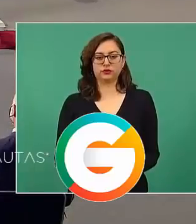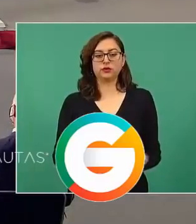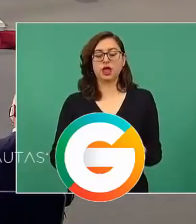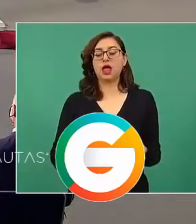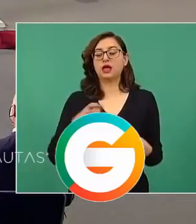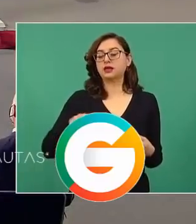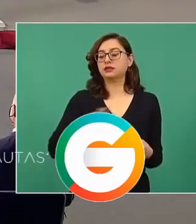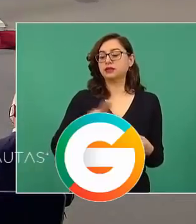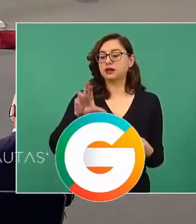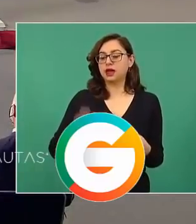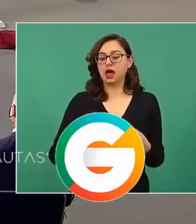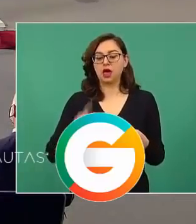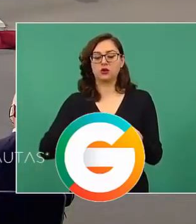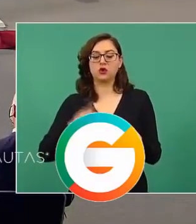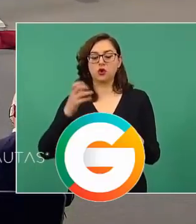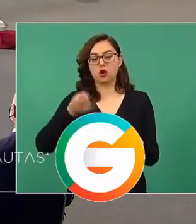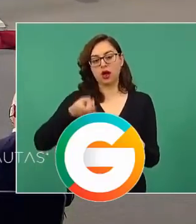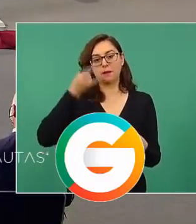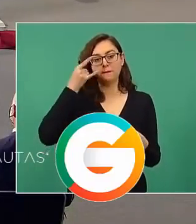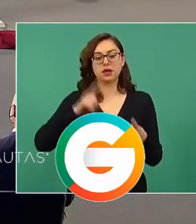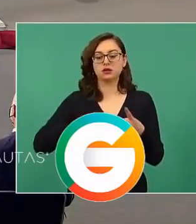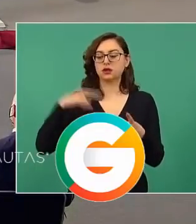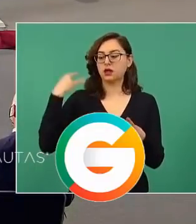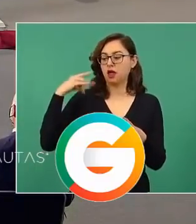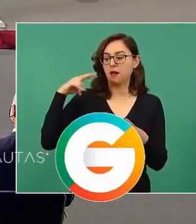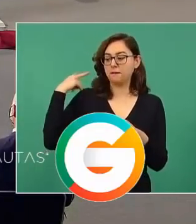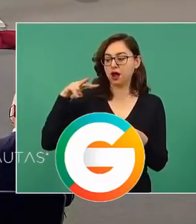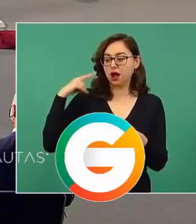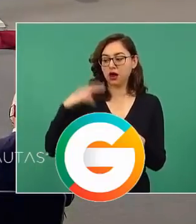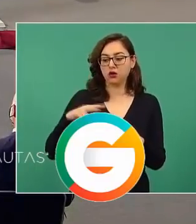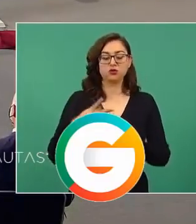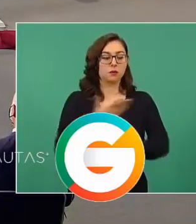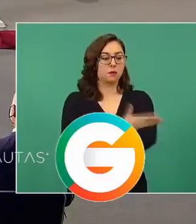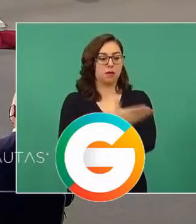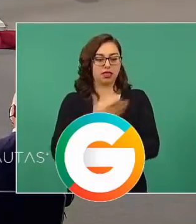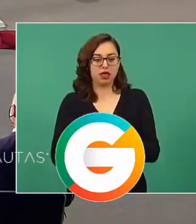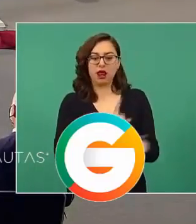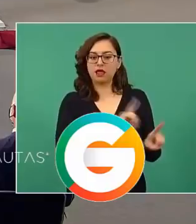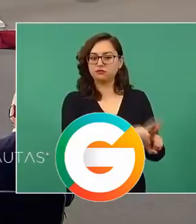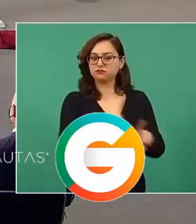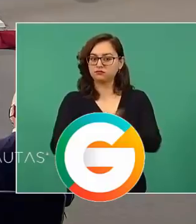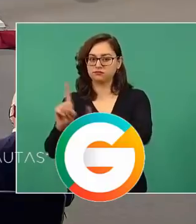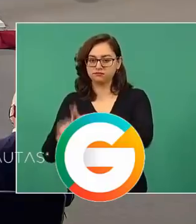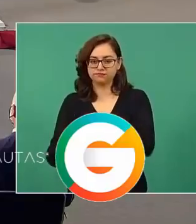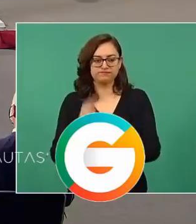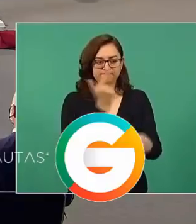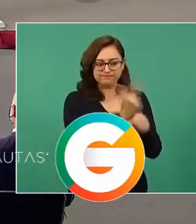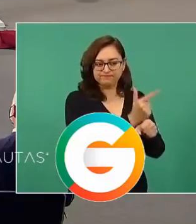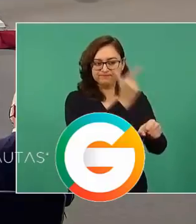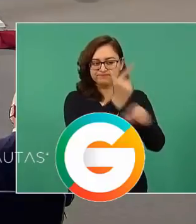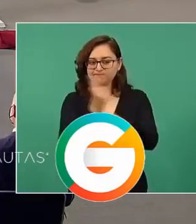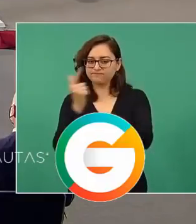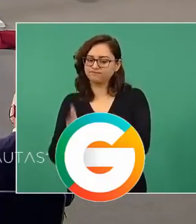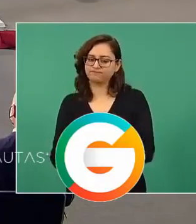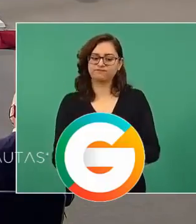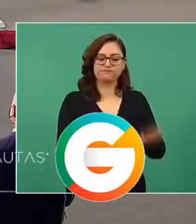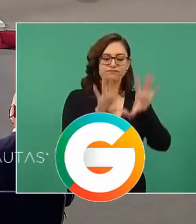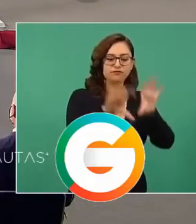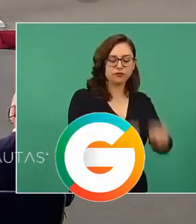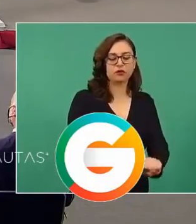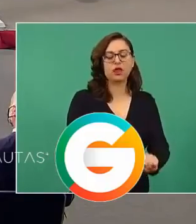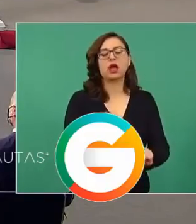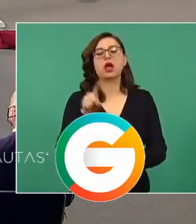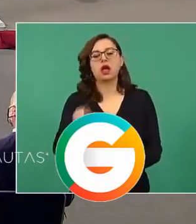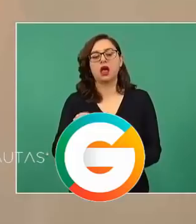madera, principalmente granadillo, caoba y cedro, contrabando de madera en los puertos de Progreso, en los puertos de